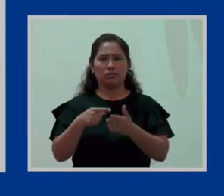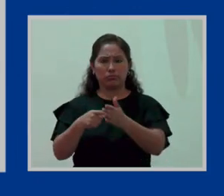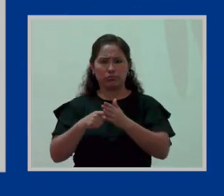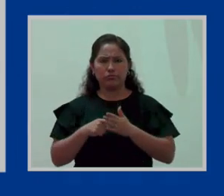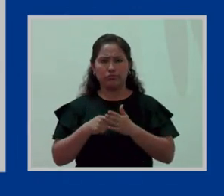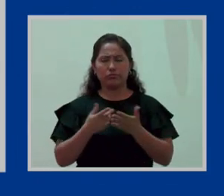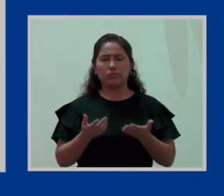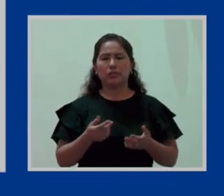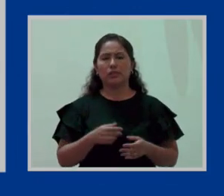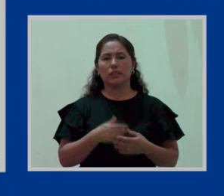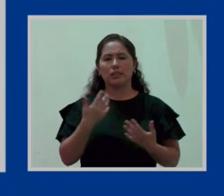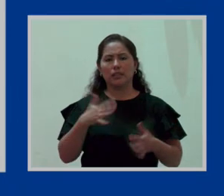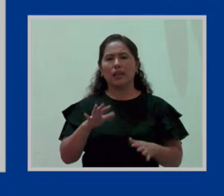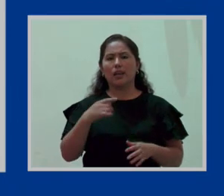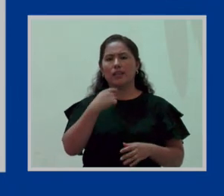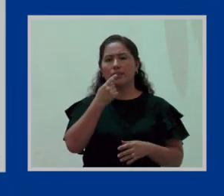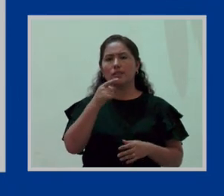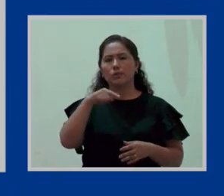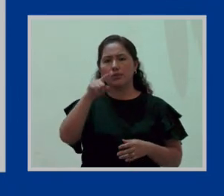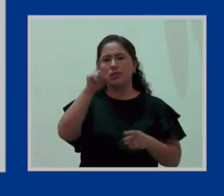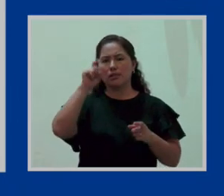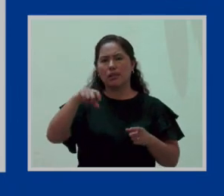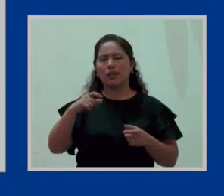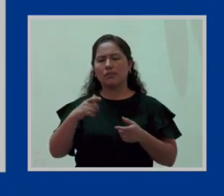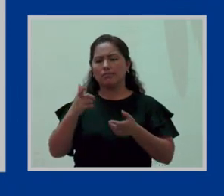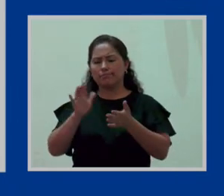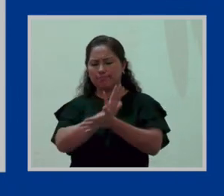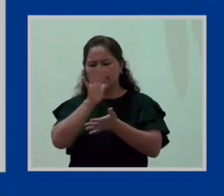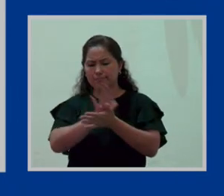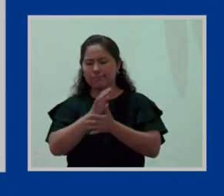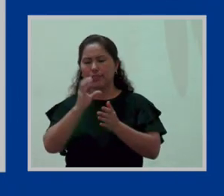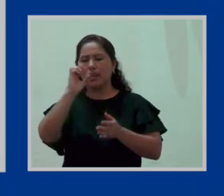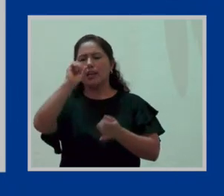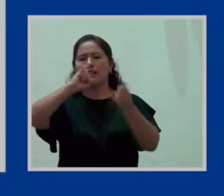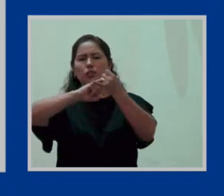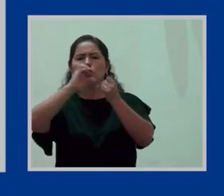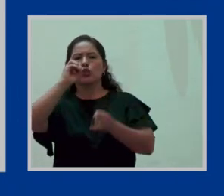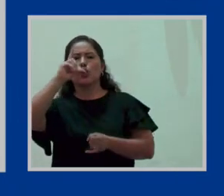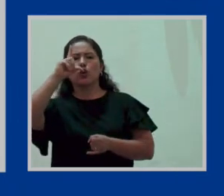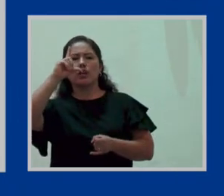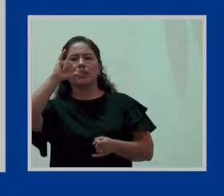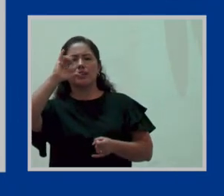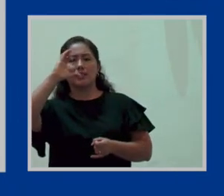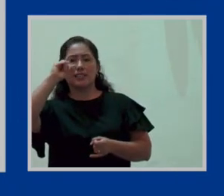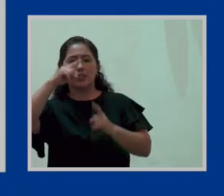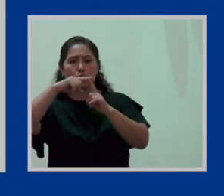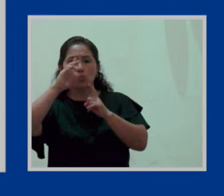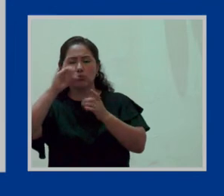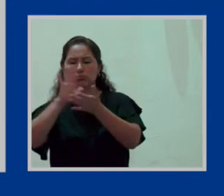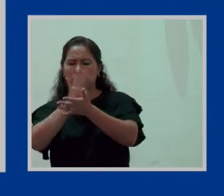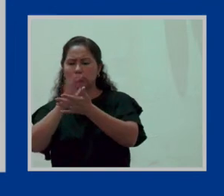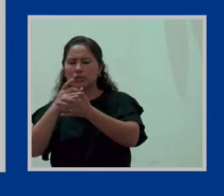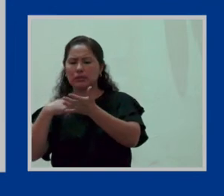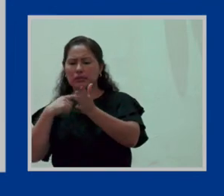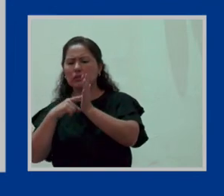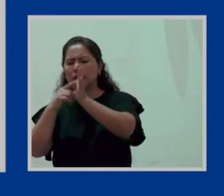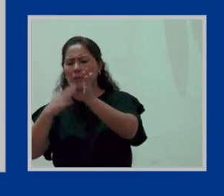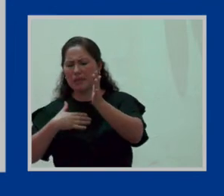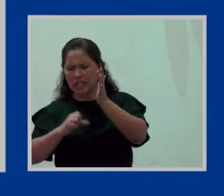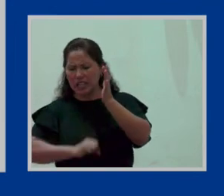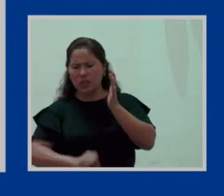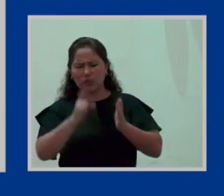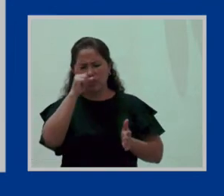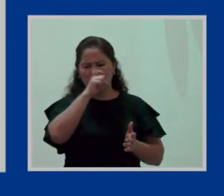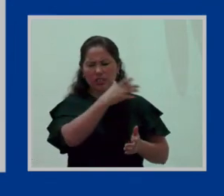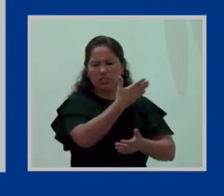Claro está, como ya lo había dicho, se debe acreditar, ¿no? Se presenta una solicitud acreditando la situación de discapacidad del hijo o